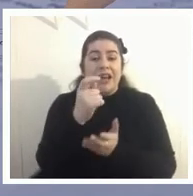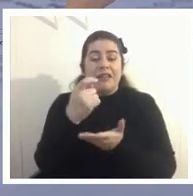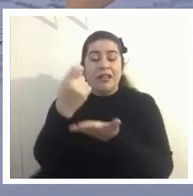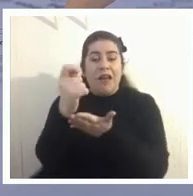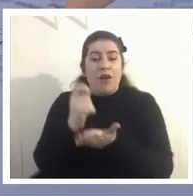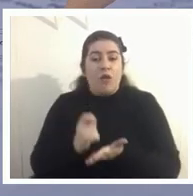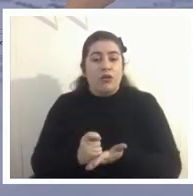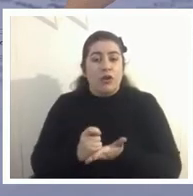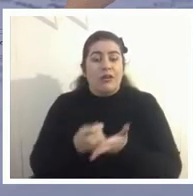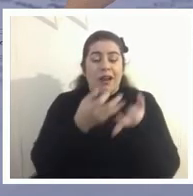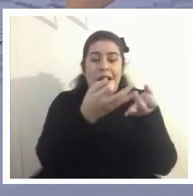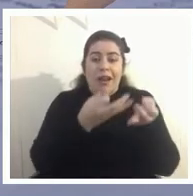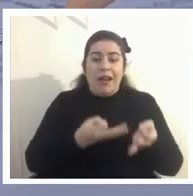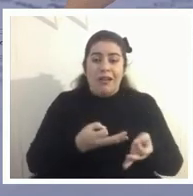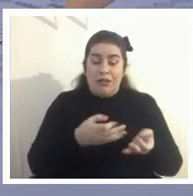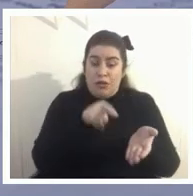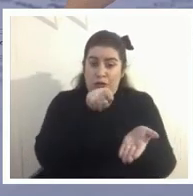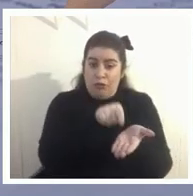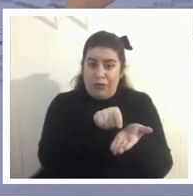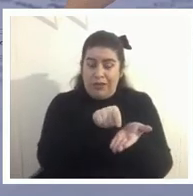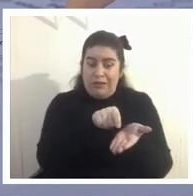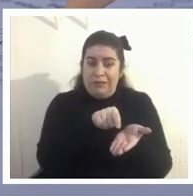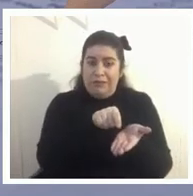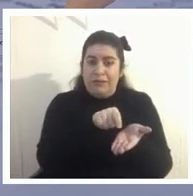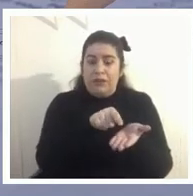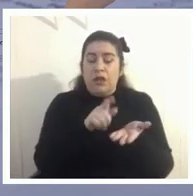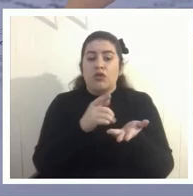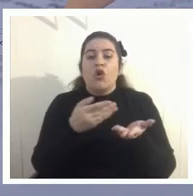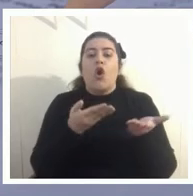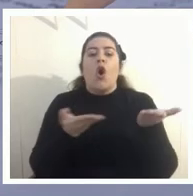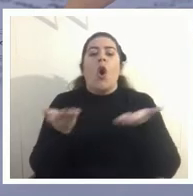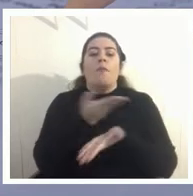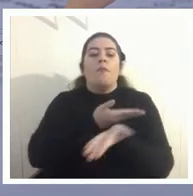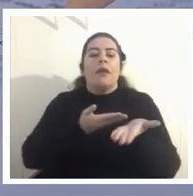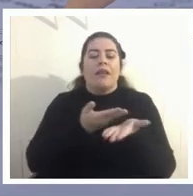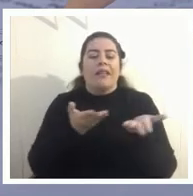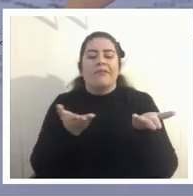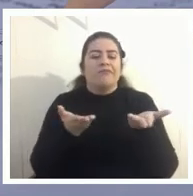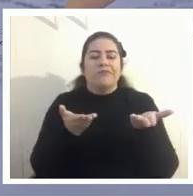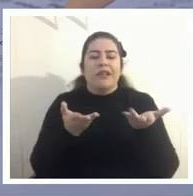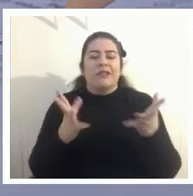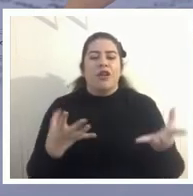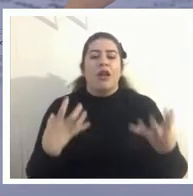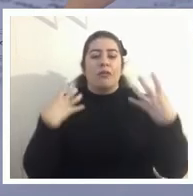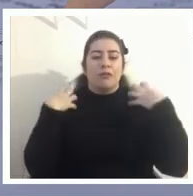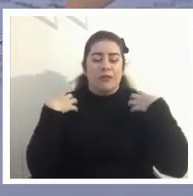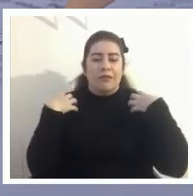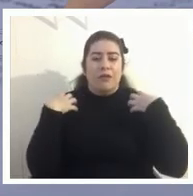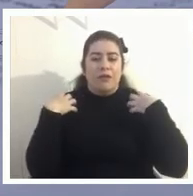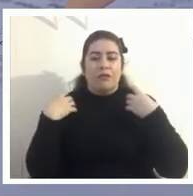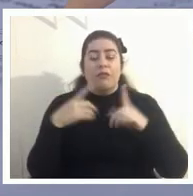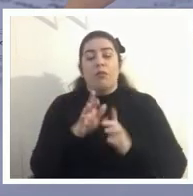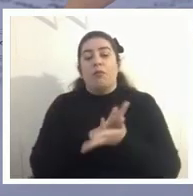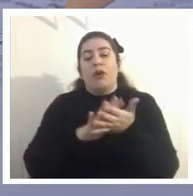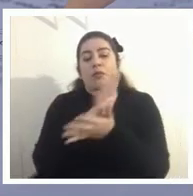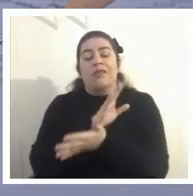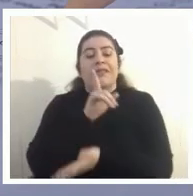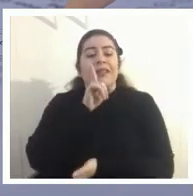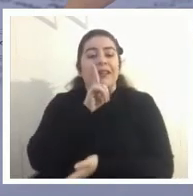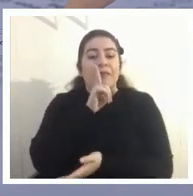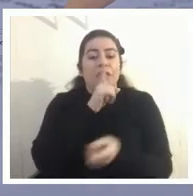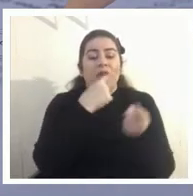cuentas puede ser compartida porque también si es que tenemos por ejemplo distintos